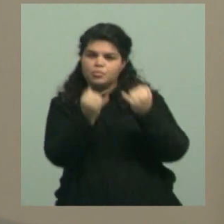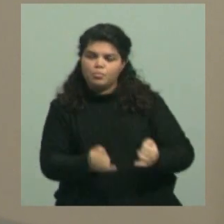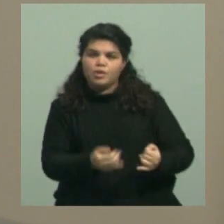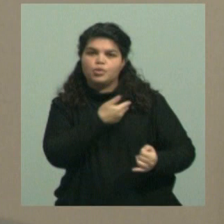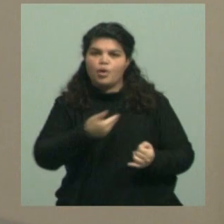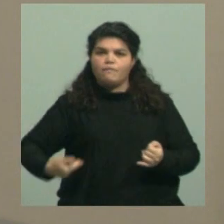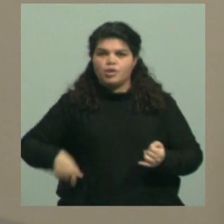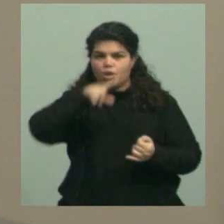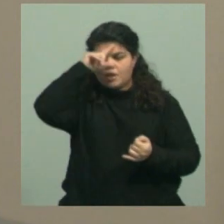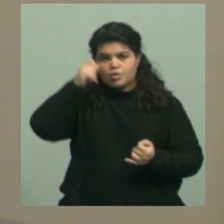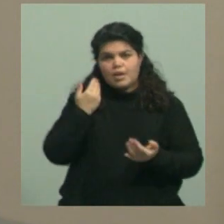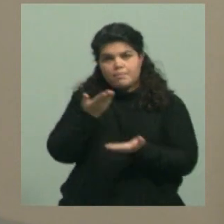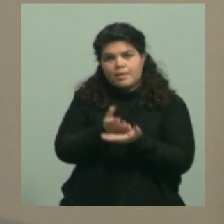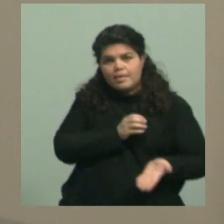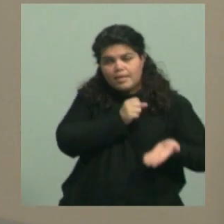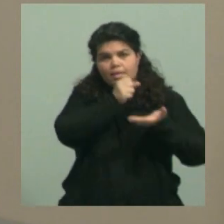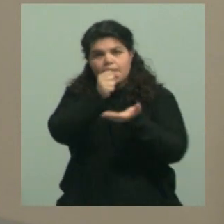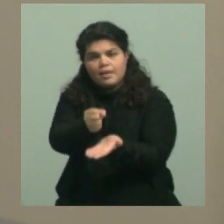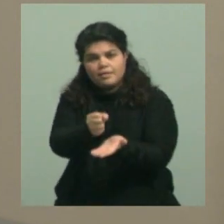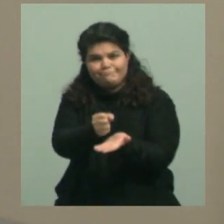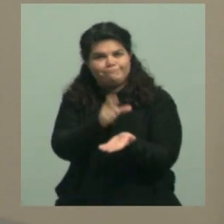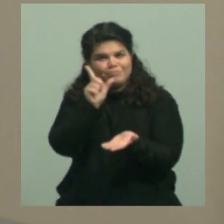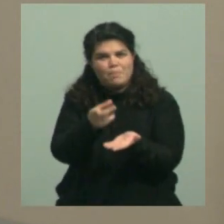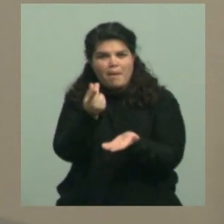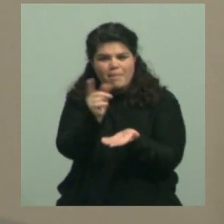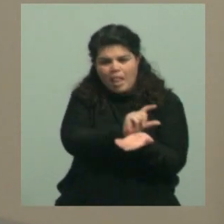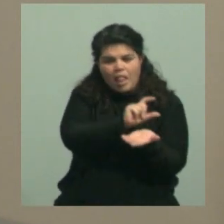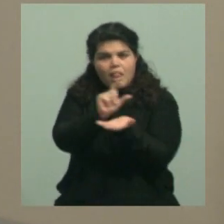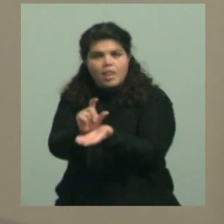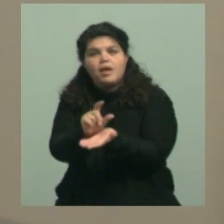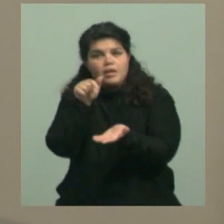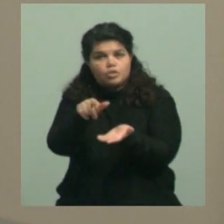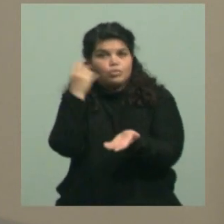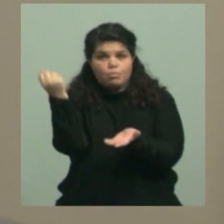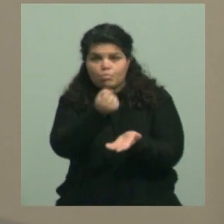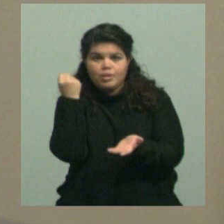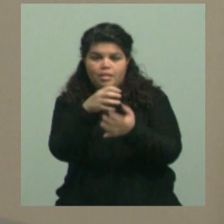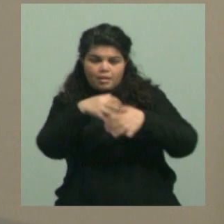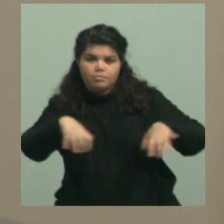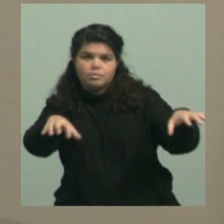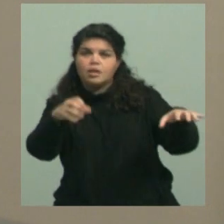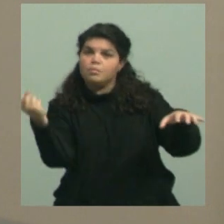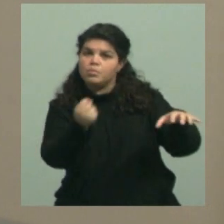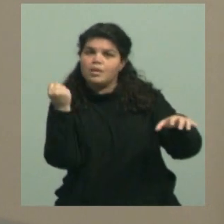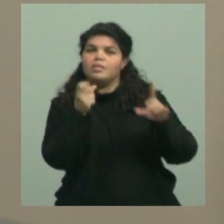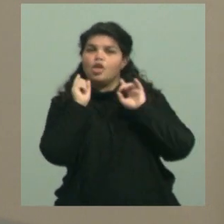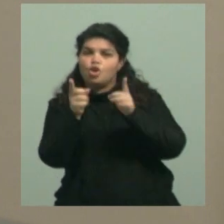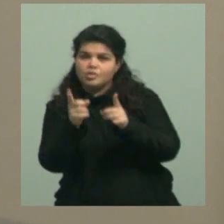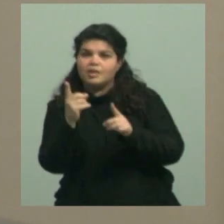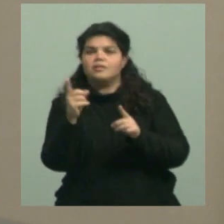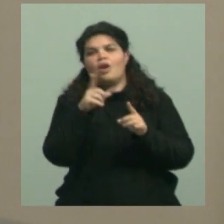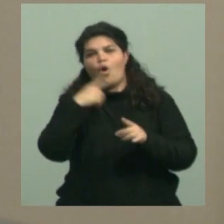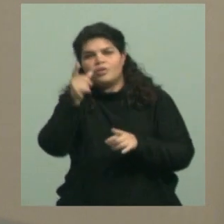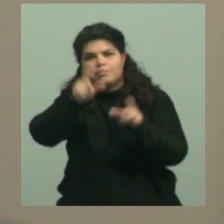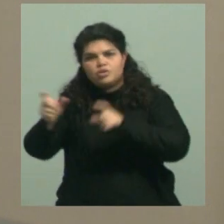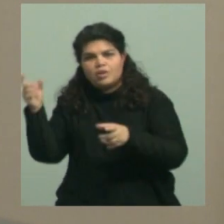el Gobierno Nacional, pero también aclarando y separando esto que es fundamental, que es lo vital, que es el aporte que hacen los docentes y no docentes